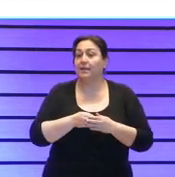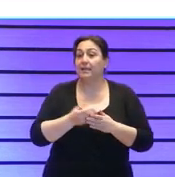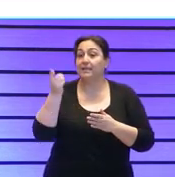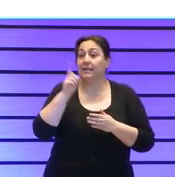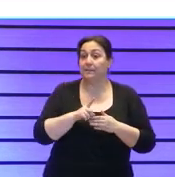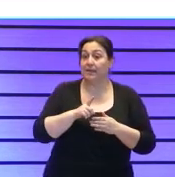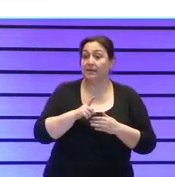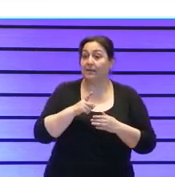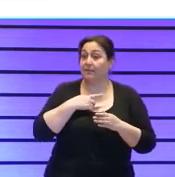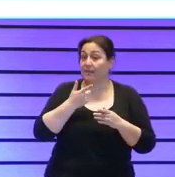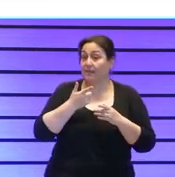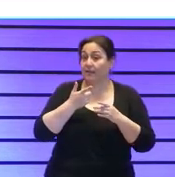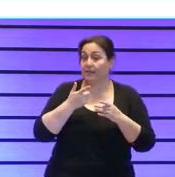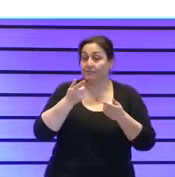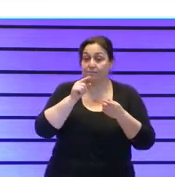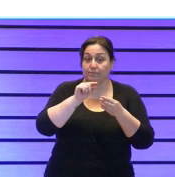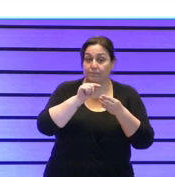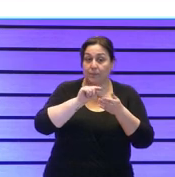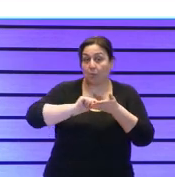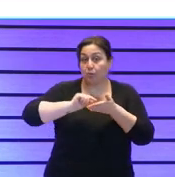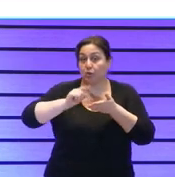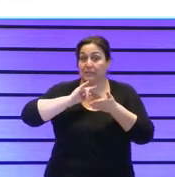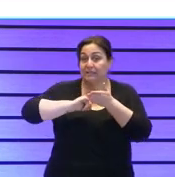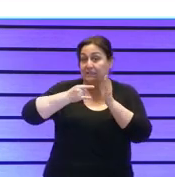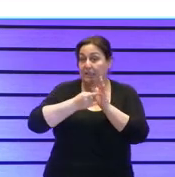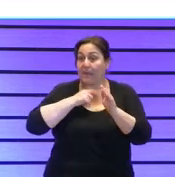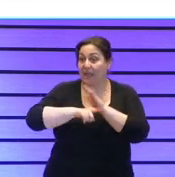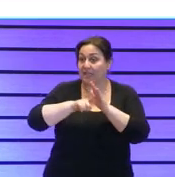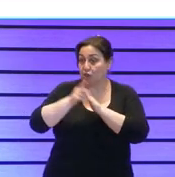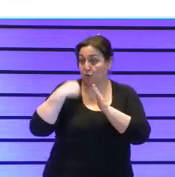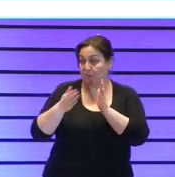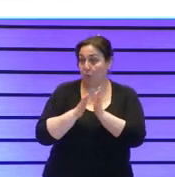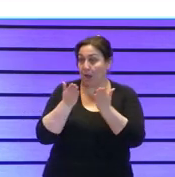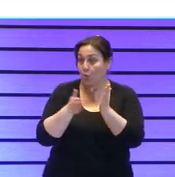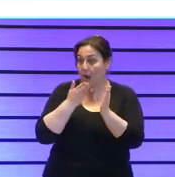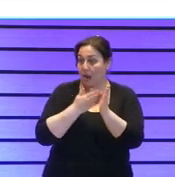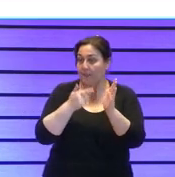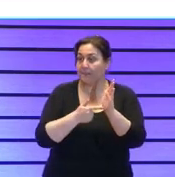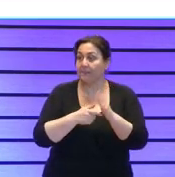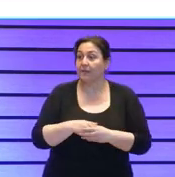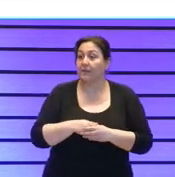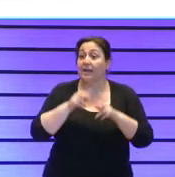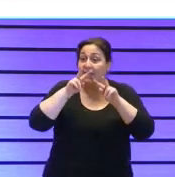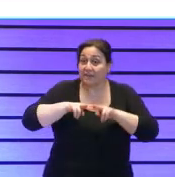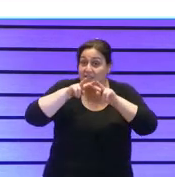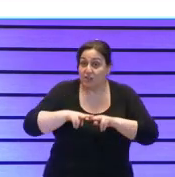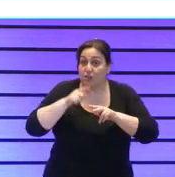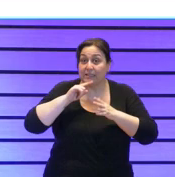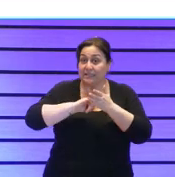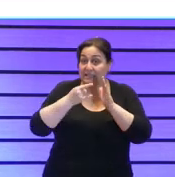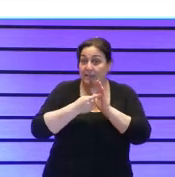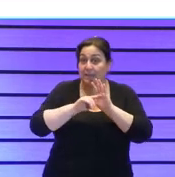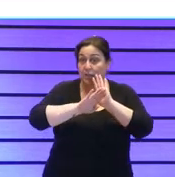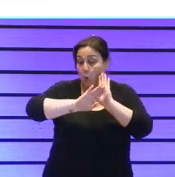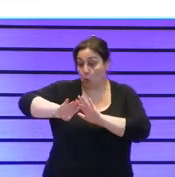de la apuntación que se va teniendo del sistema de gestión del compliance y la revisión del sistema se realiza en la fase